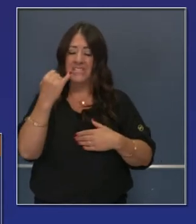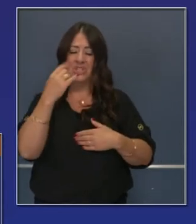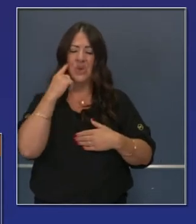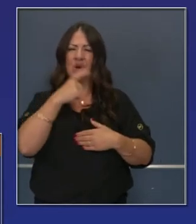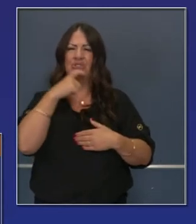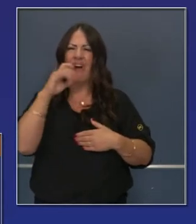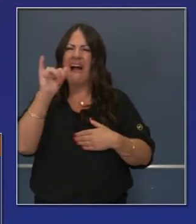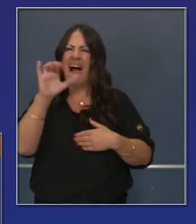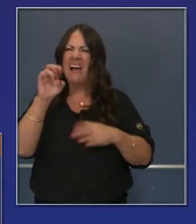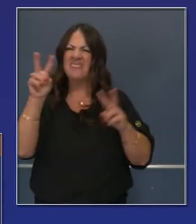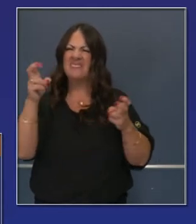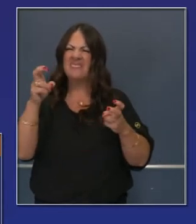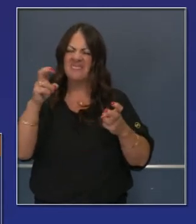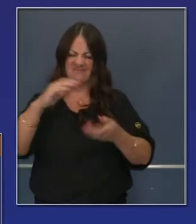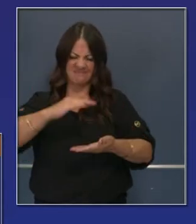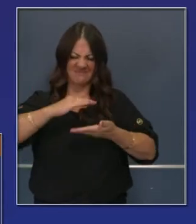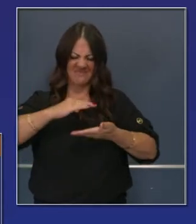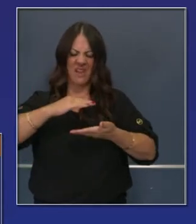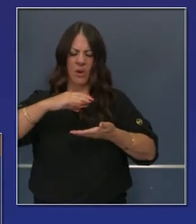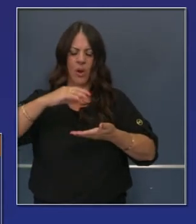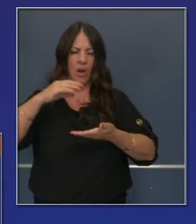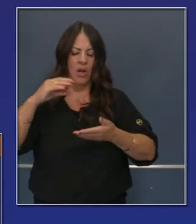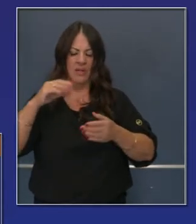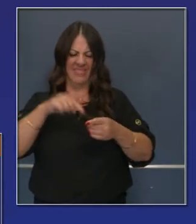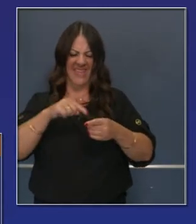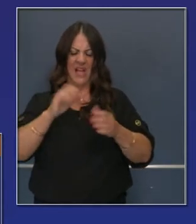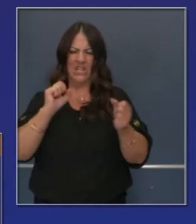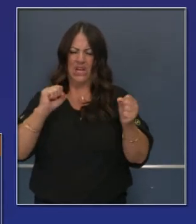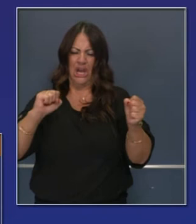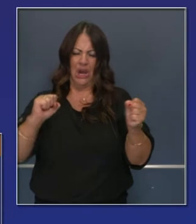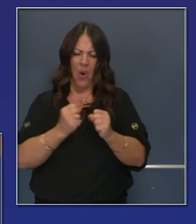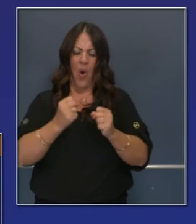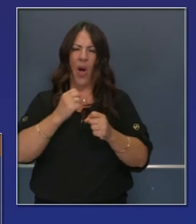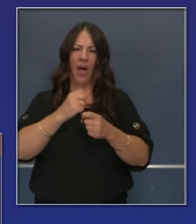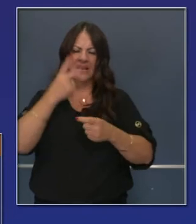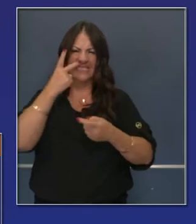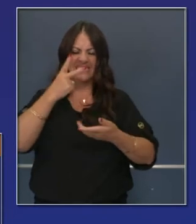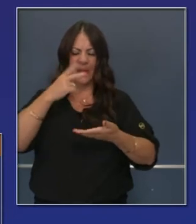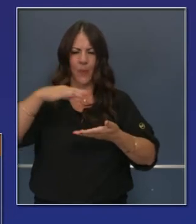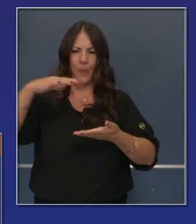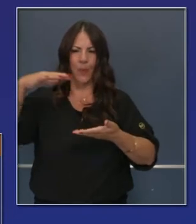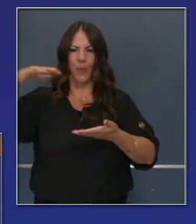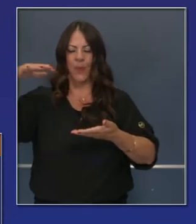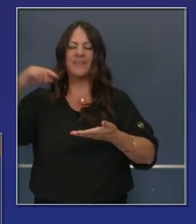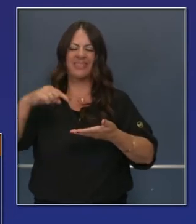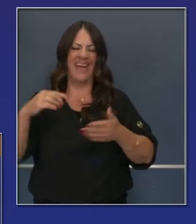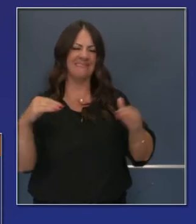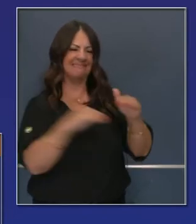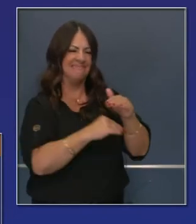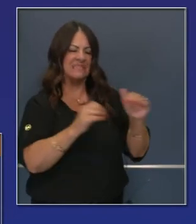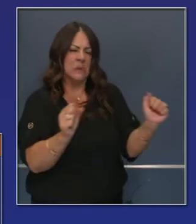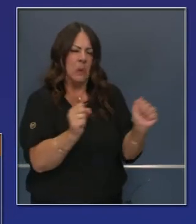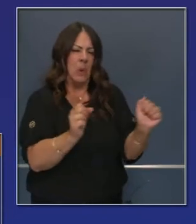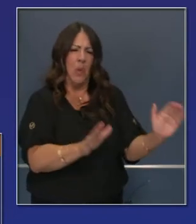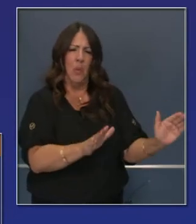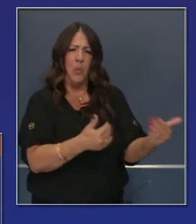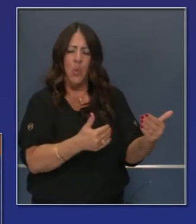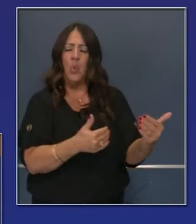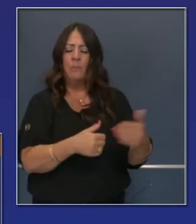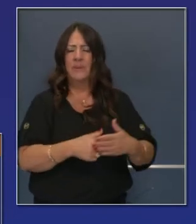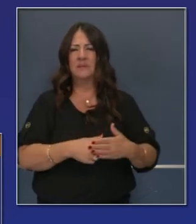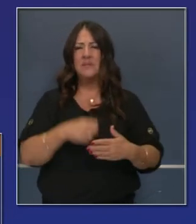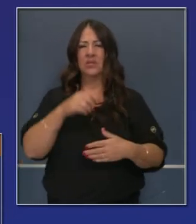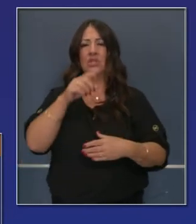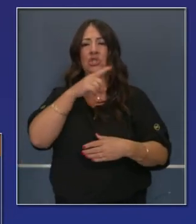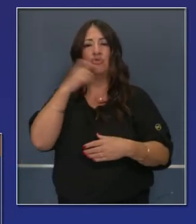O sea que es hielo seco. Recuerden que el medio de transporte, recuerden que también tenemos que lidiar con los hisopos para